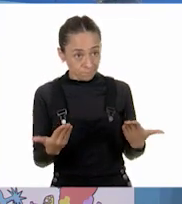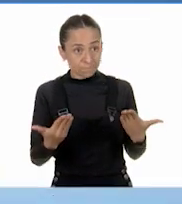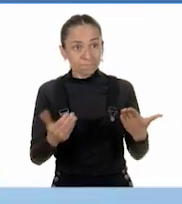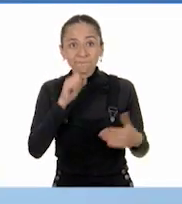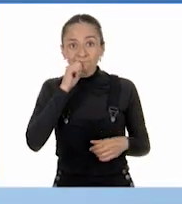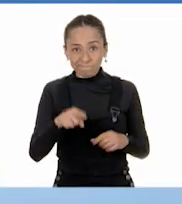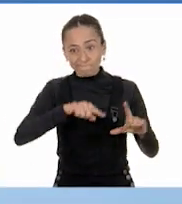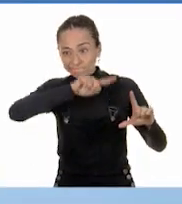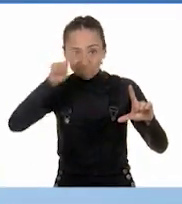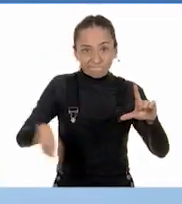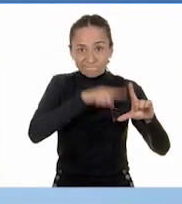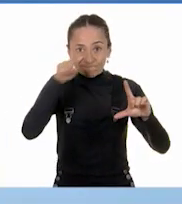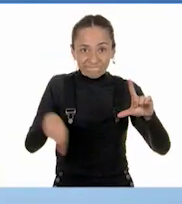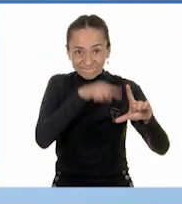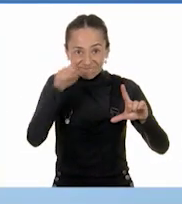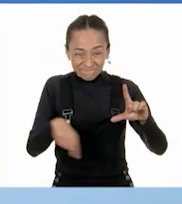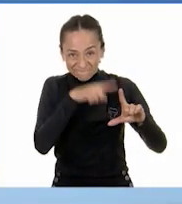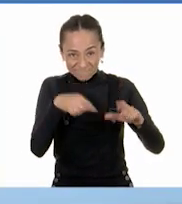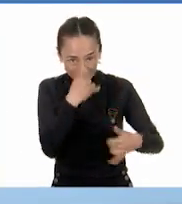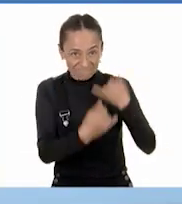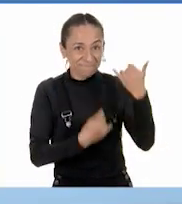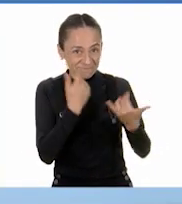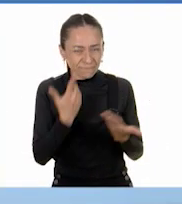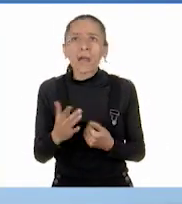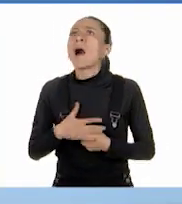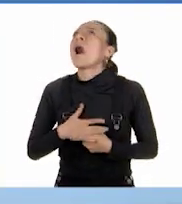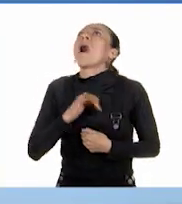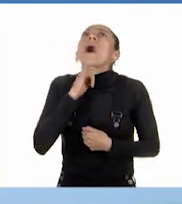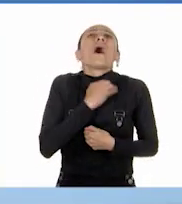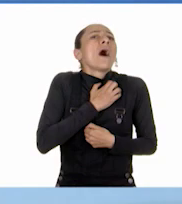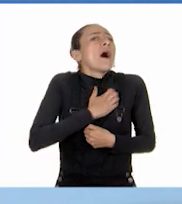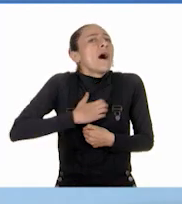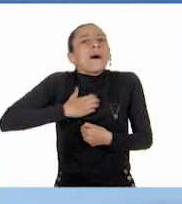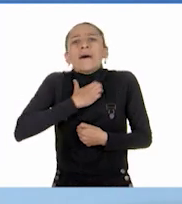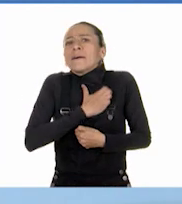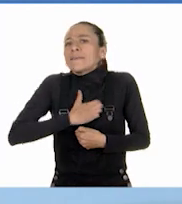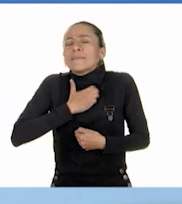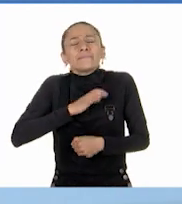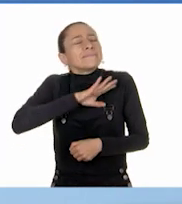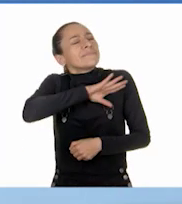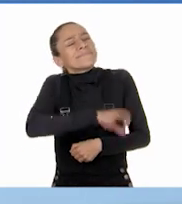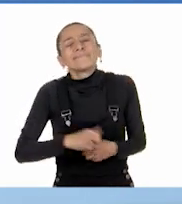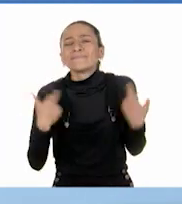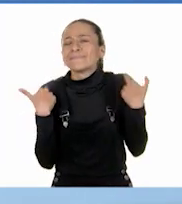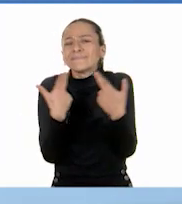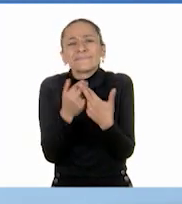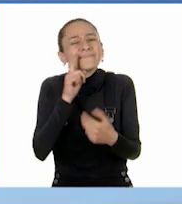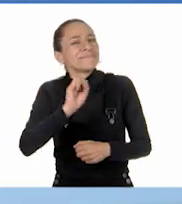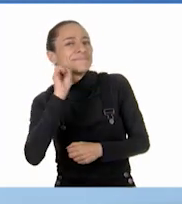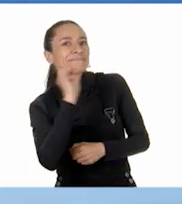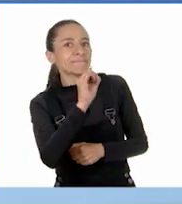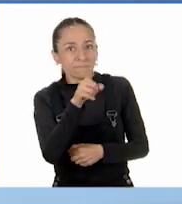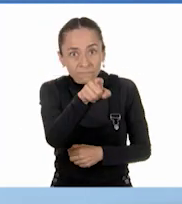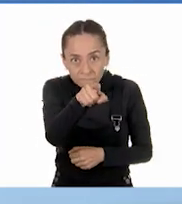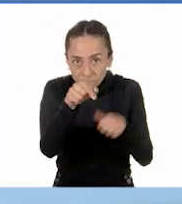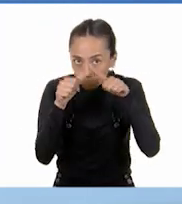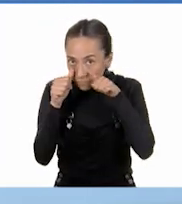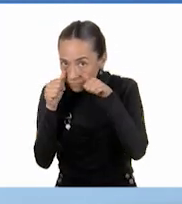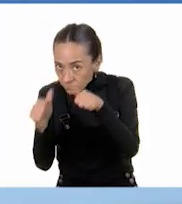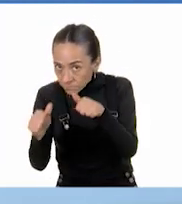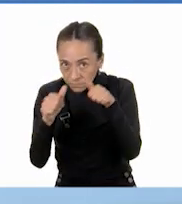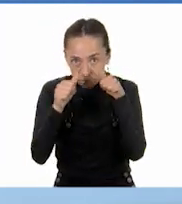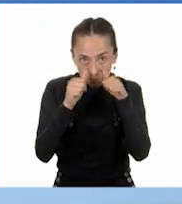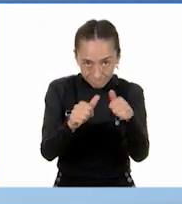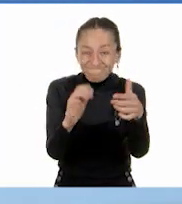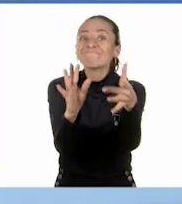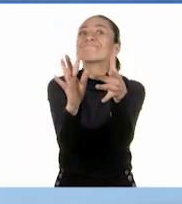¡Uy, sí! ¡Sí, sí, sí! ¡A mí me encanta jugar, maestra! Pongan mucha atención porque voy a decirles en